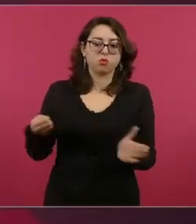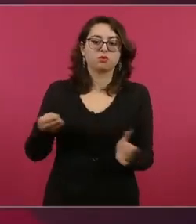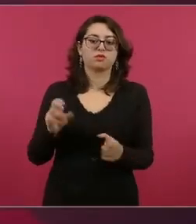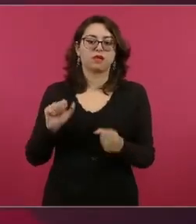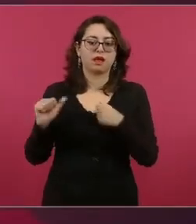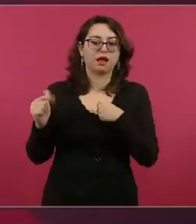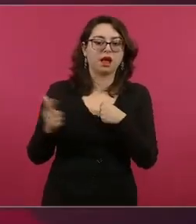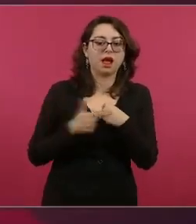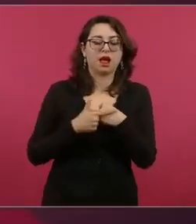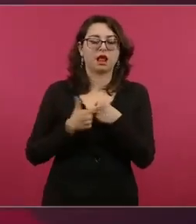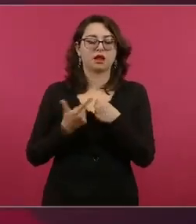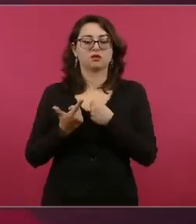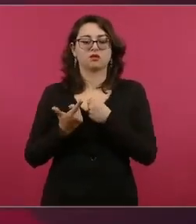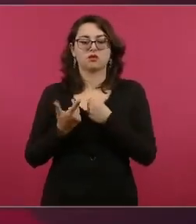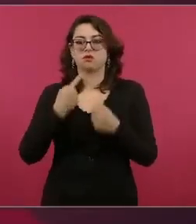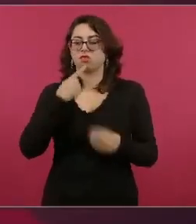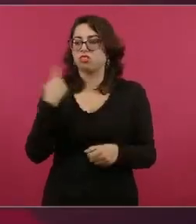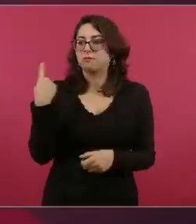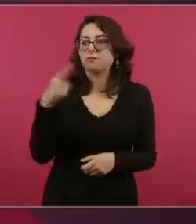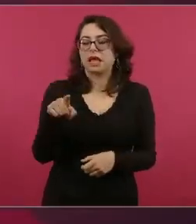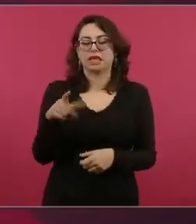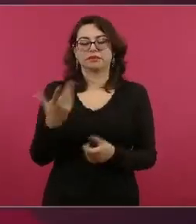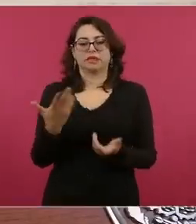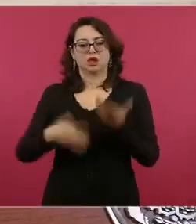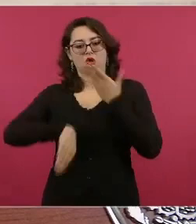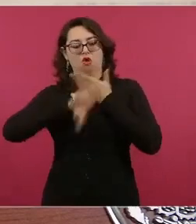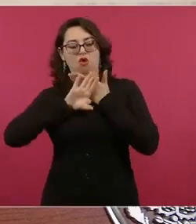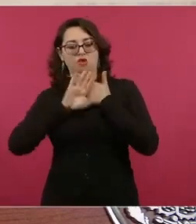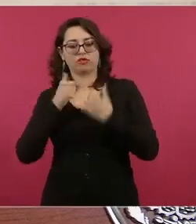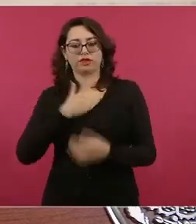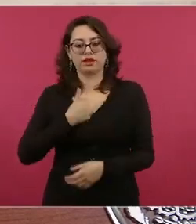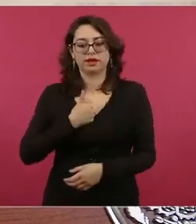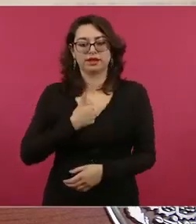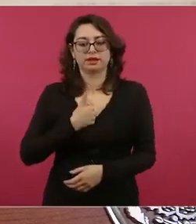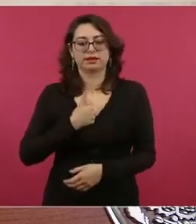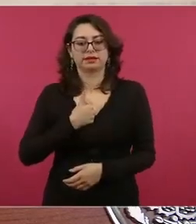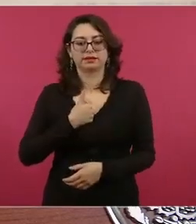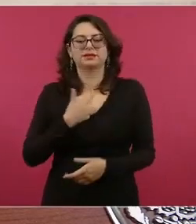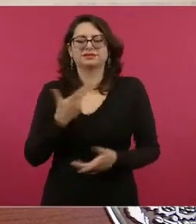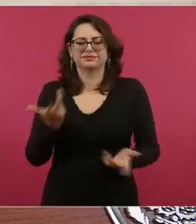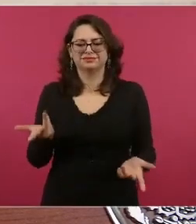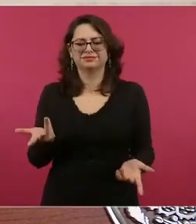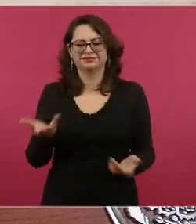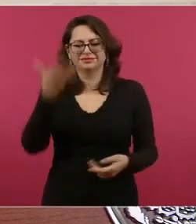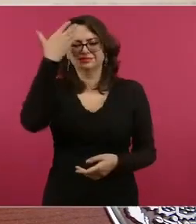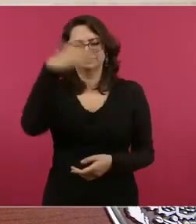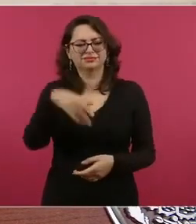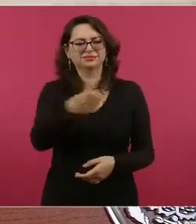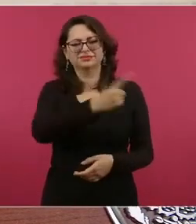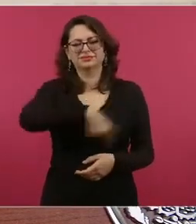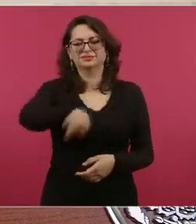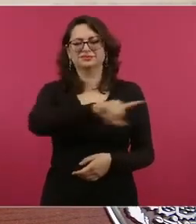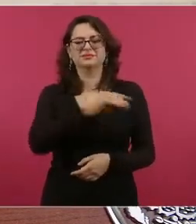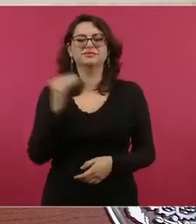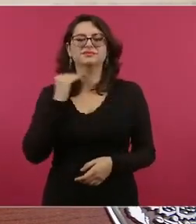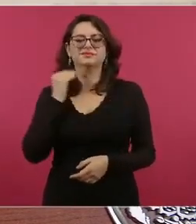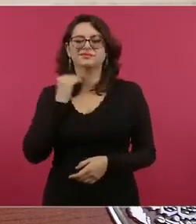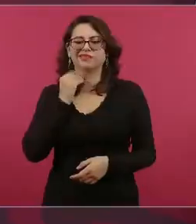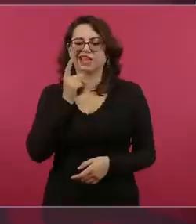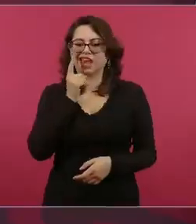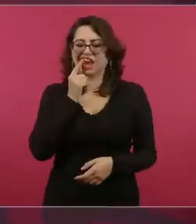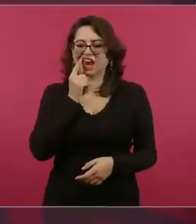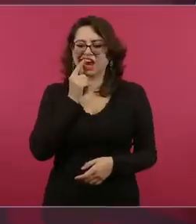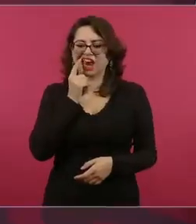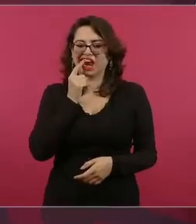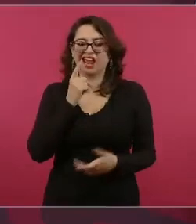ampararse, o sea, los abogados de la Secretaría de Educación